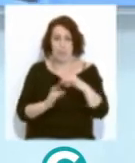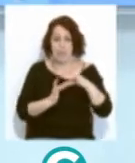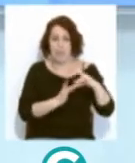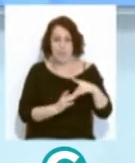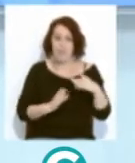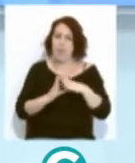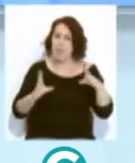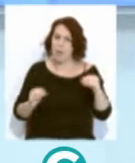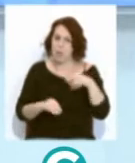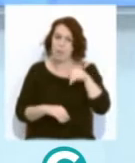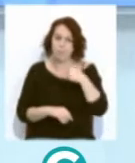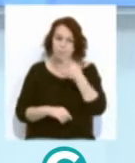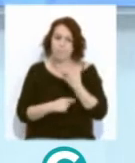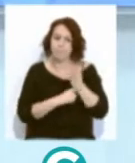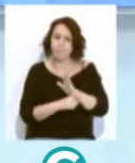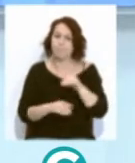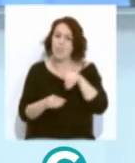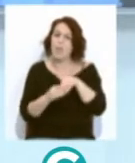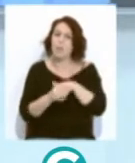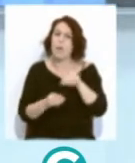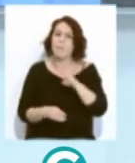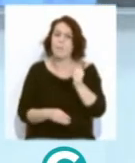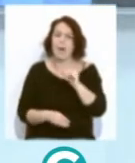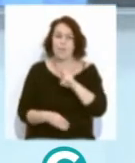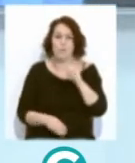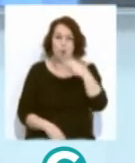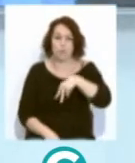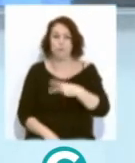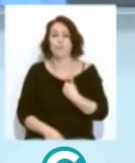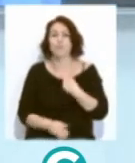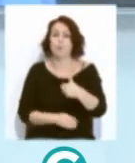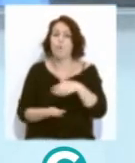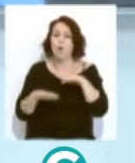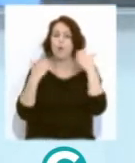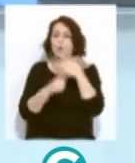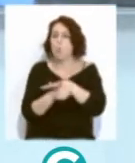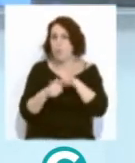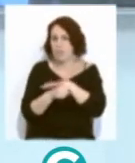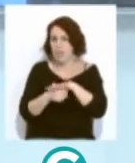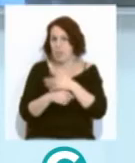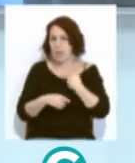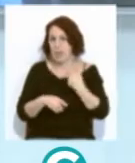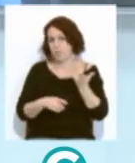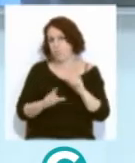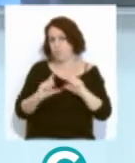presente en la presentación de la candidatura de Antonio Pavón ante el próximo Congreso Provincial de la Formación.